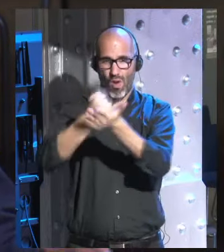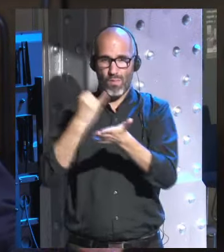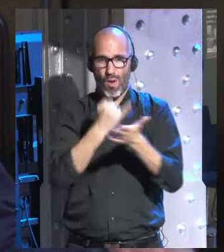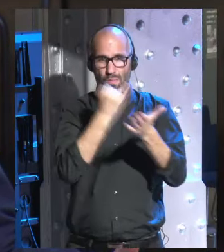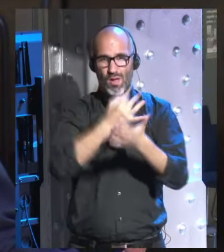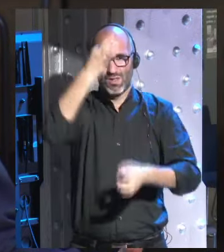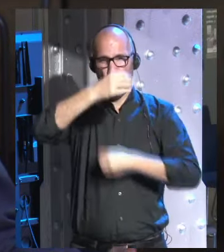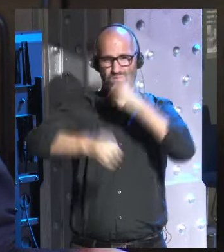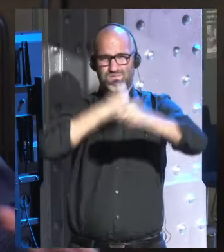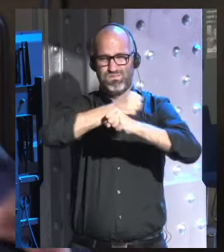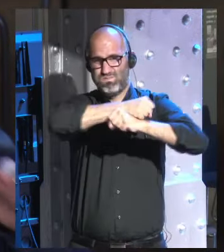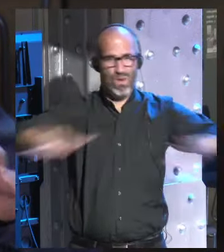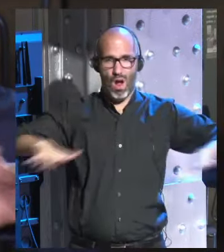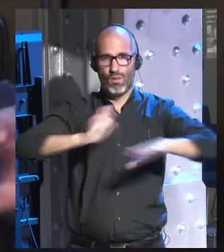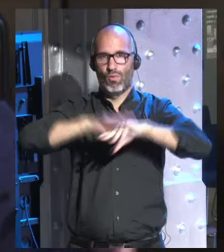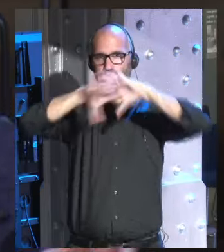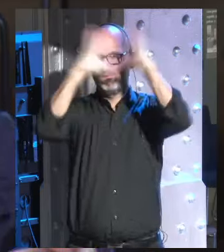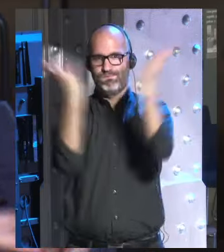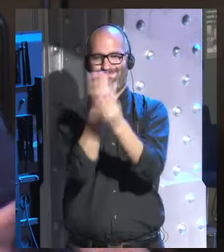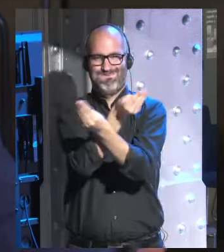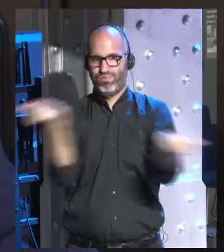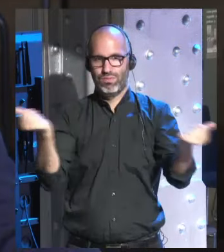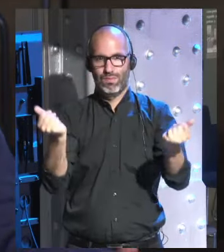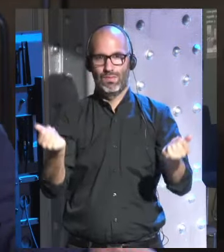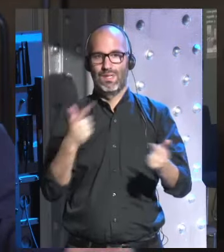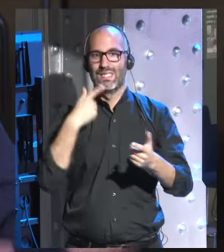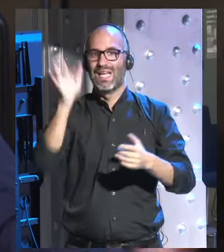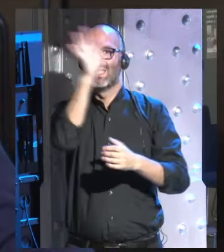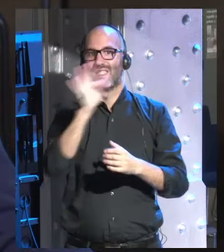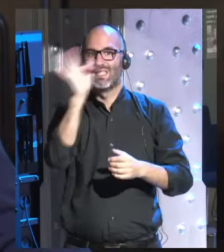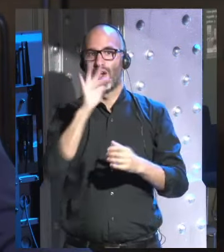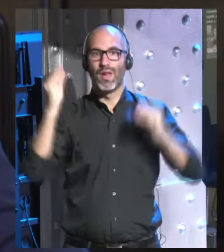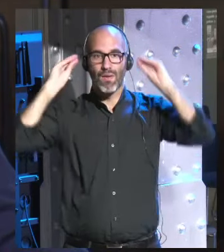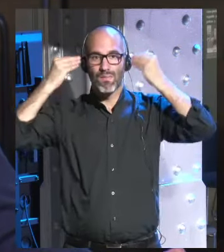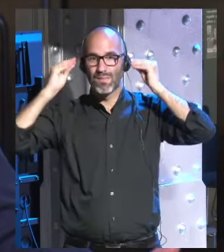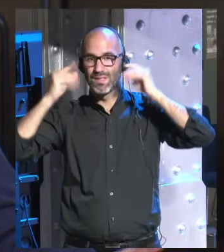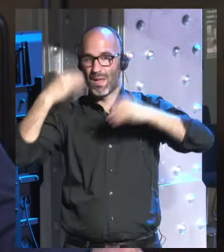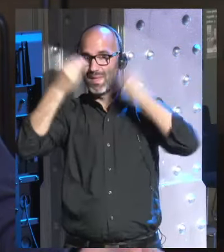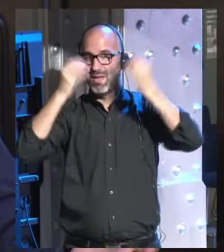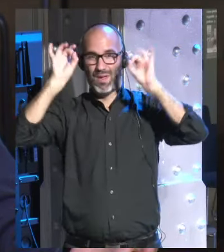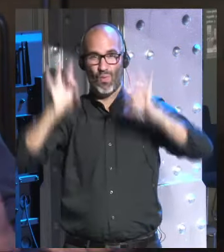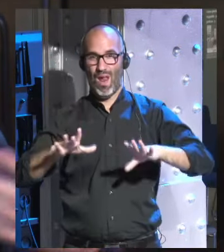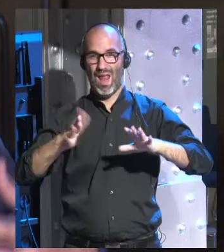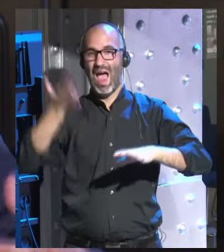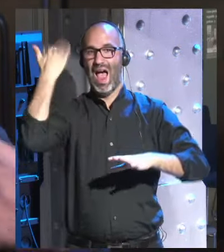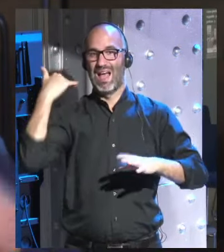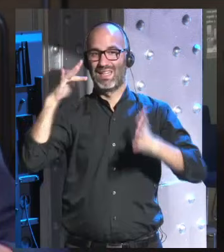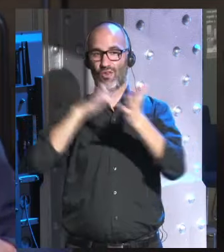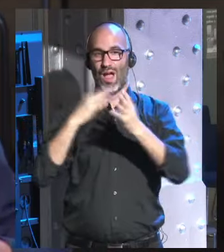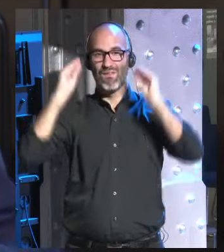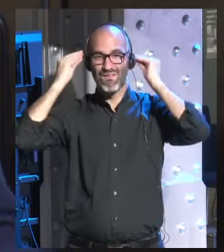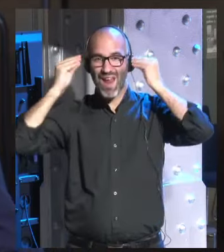la historia Frankenstein de los 50 de los 60 que habíamos creado este monstruo estas armas horrorosas